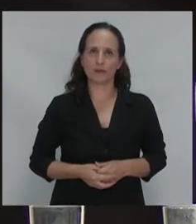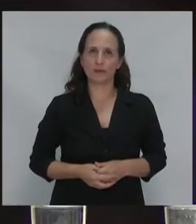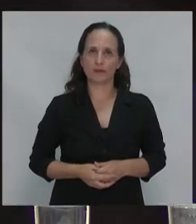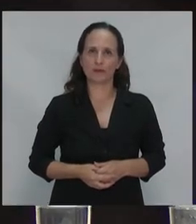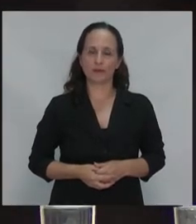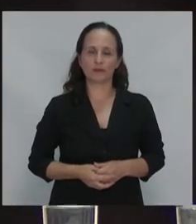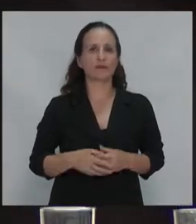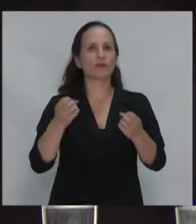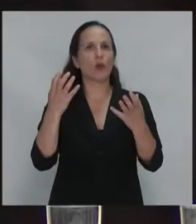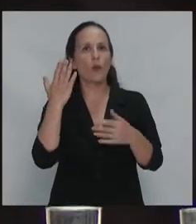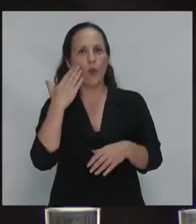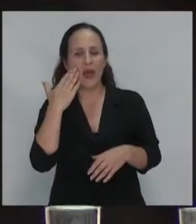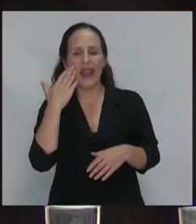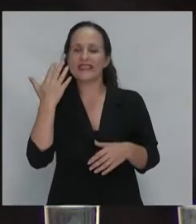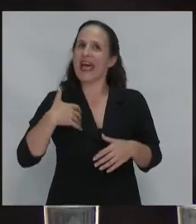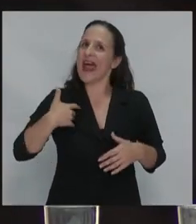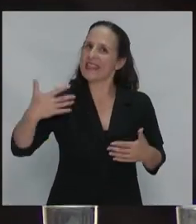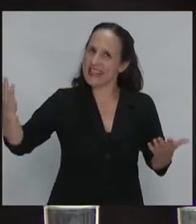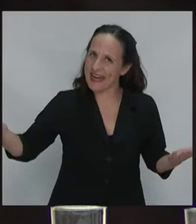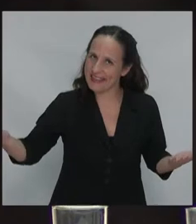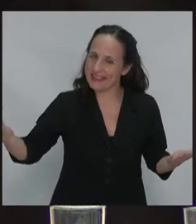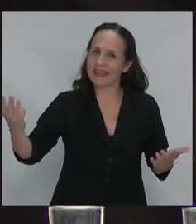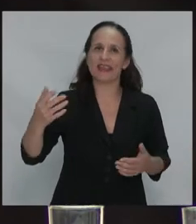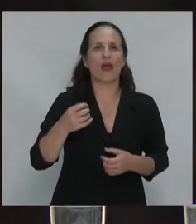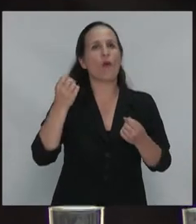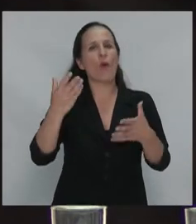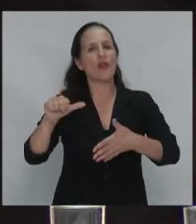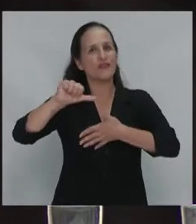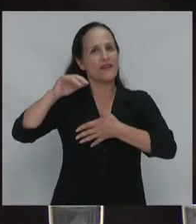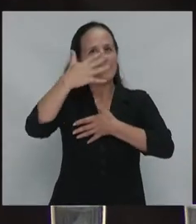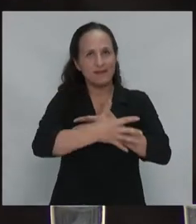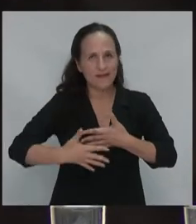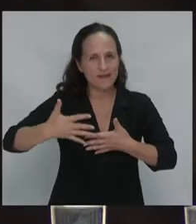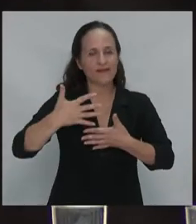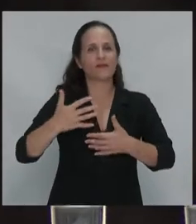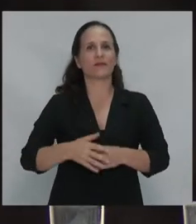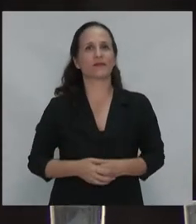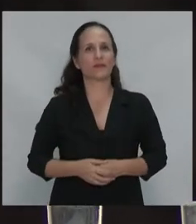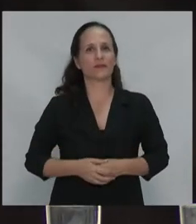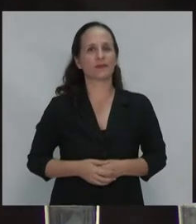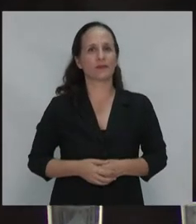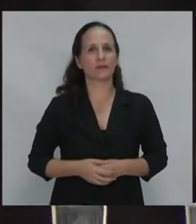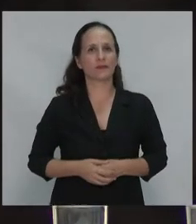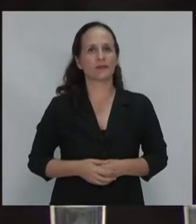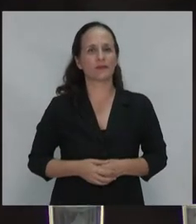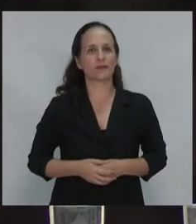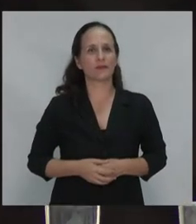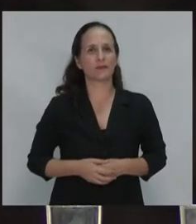Buenas tardes, Argentina. Buenas tardes, Latinoamérica. Les traigo,